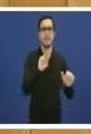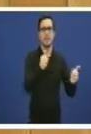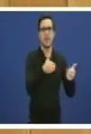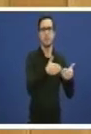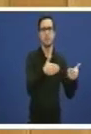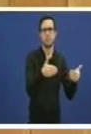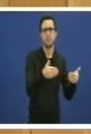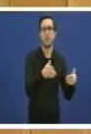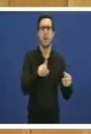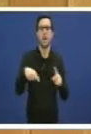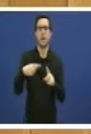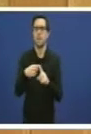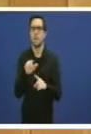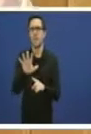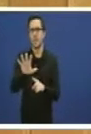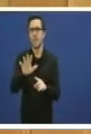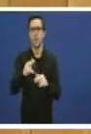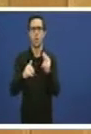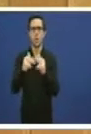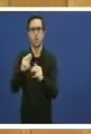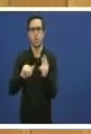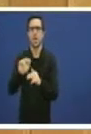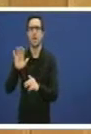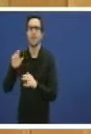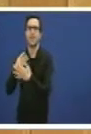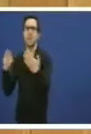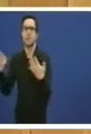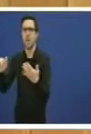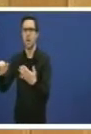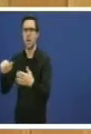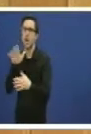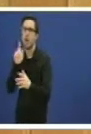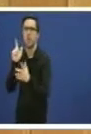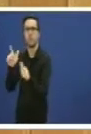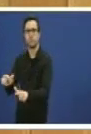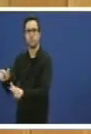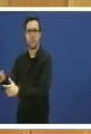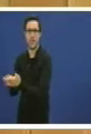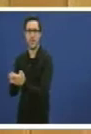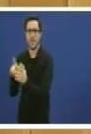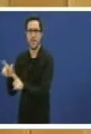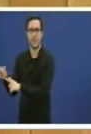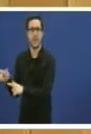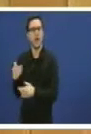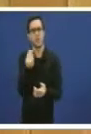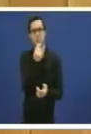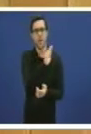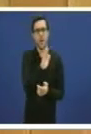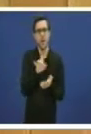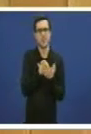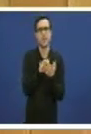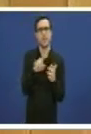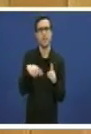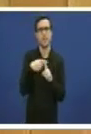e de saúde en licitación Estamos ampliando servicios e mellorando a atención sanitária cunha